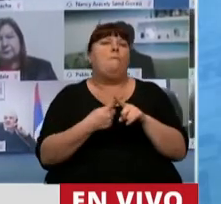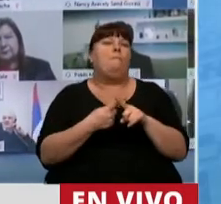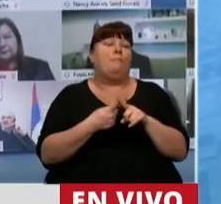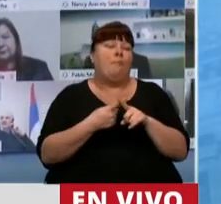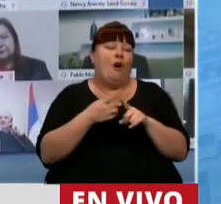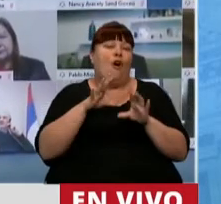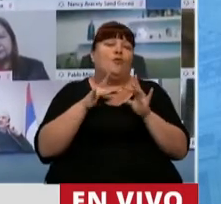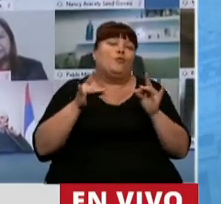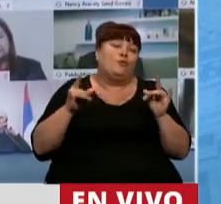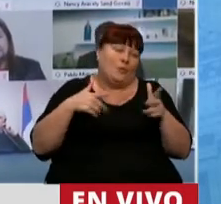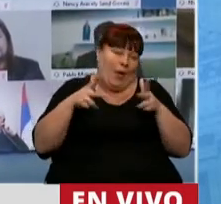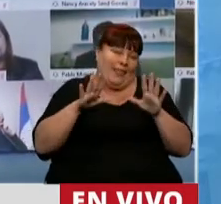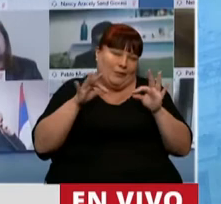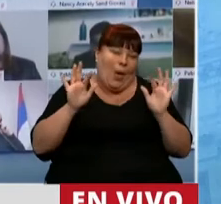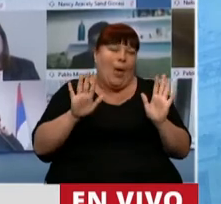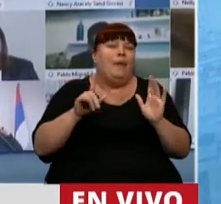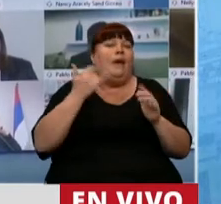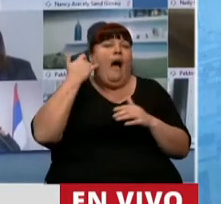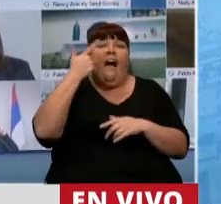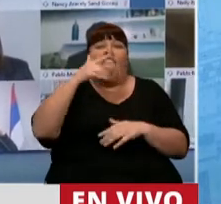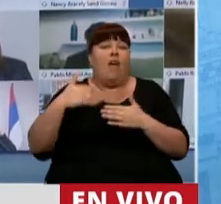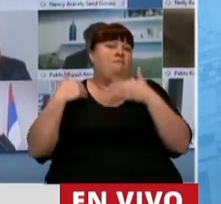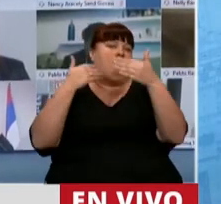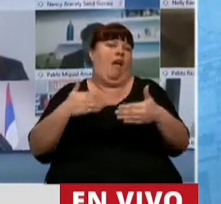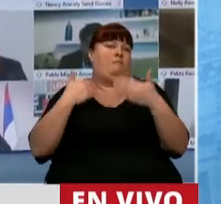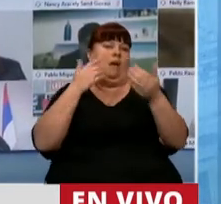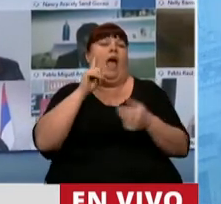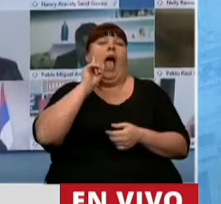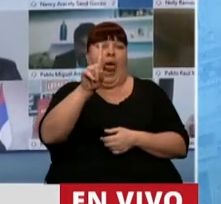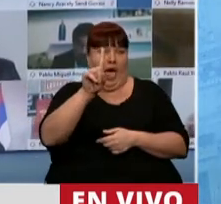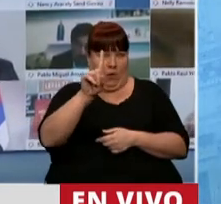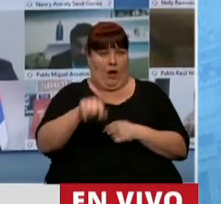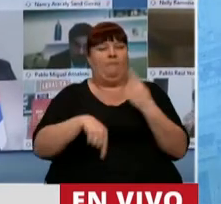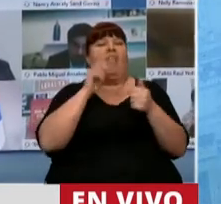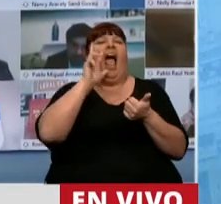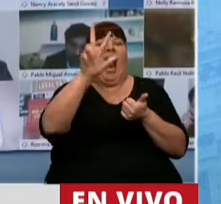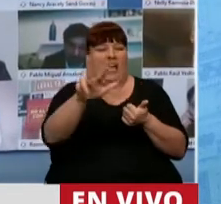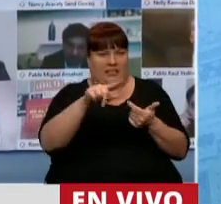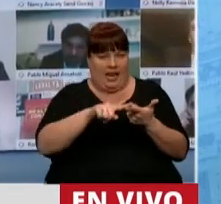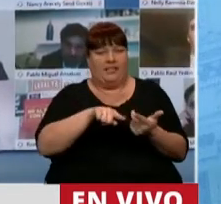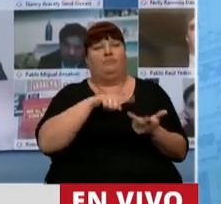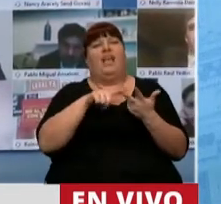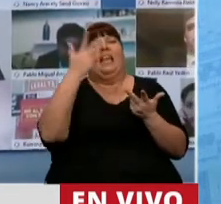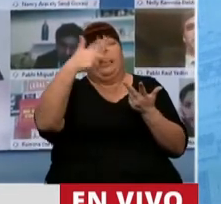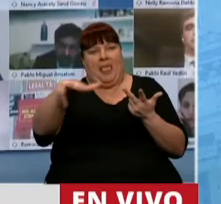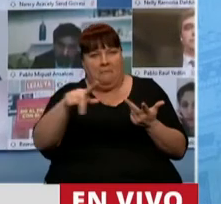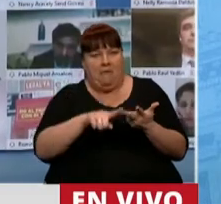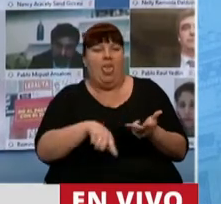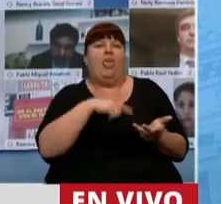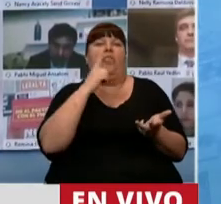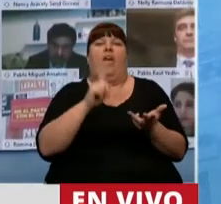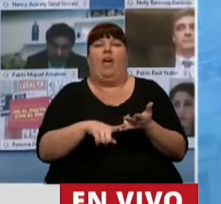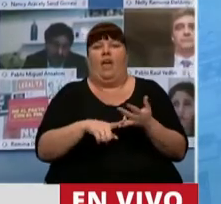prudente, se ha venido postergando, primero para las 3, para las 15 horas, 15.30,